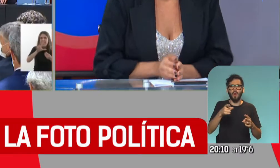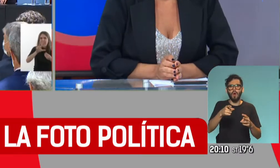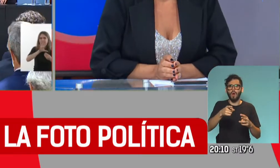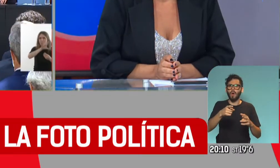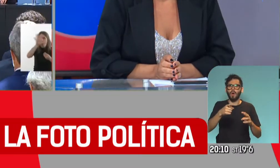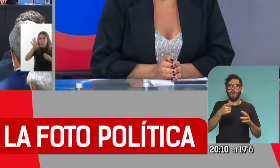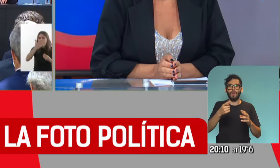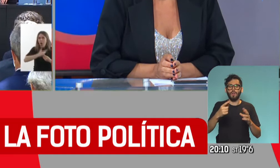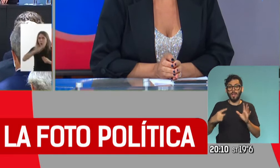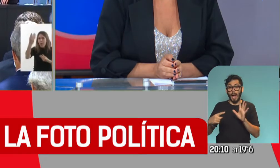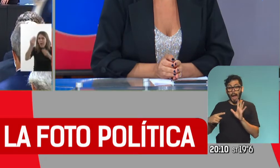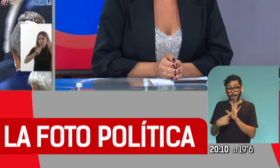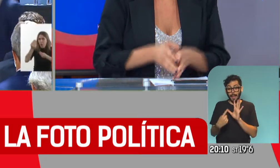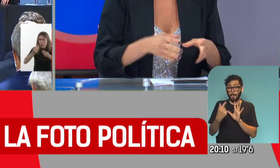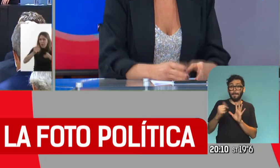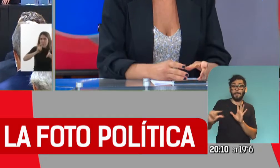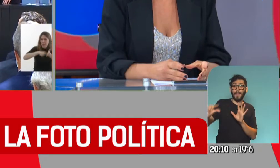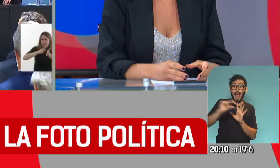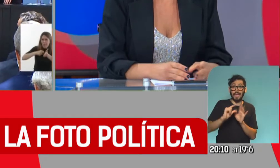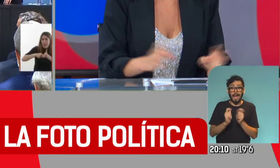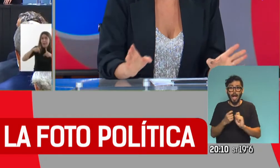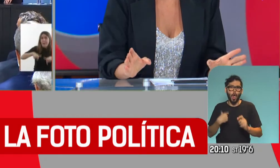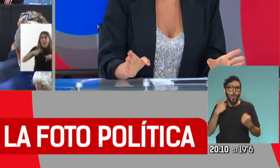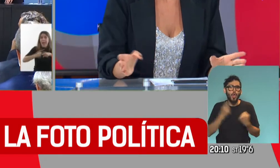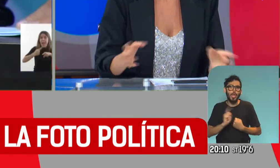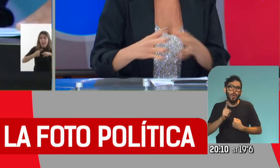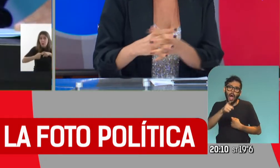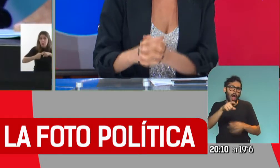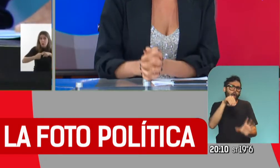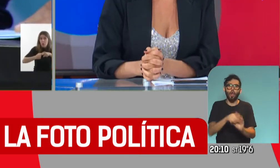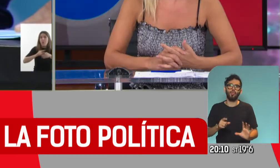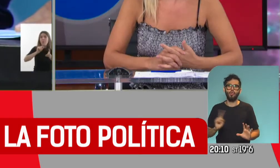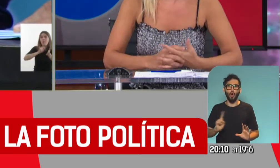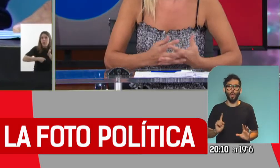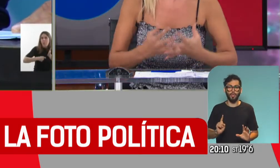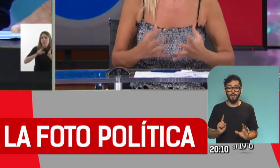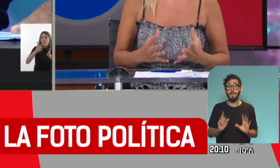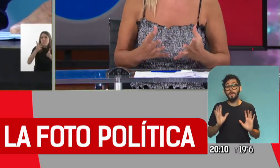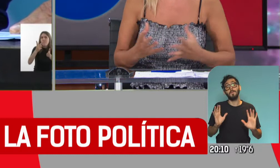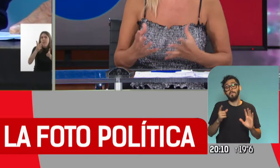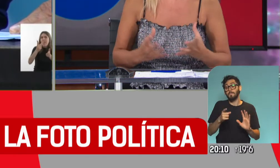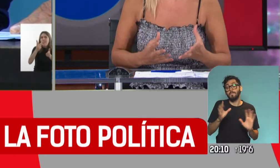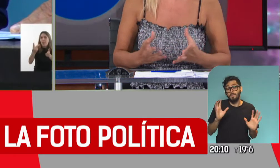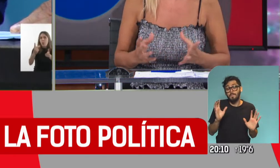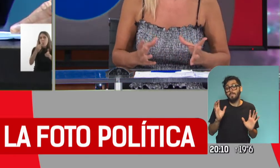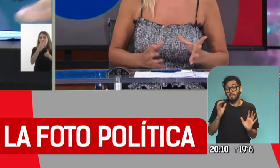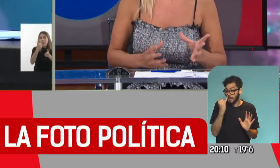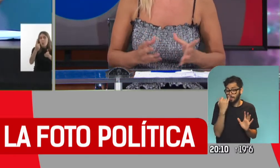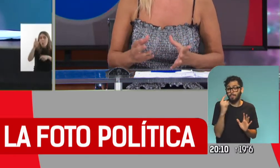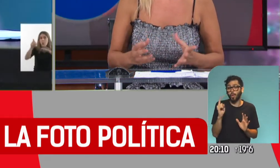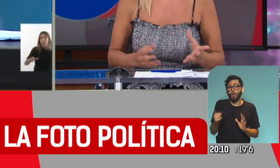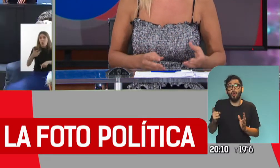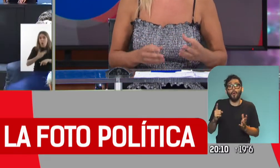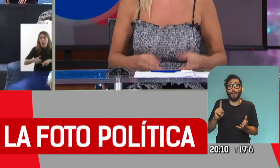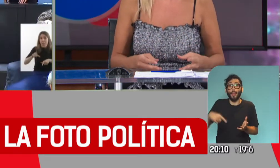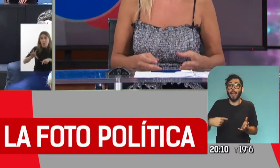resignación de fondos de la Ciudad de Buenos Aires. Entonces, no voy. No estoy presente. Totalmente. Lo podemos leer así, pero bueno, termina perjudicándose también. Es